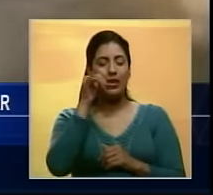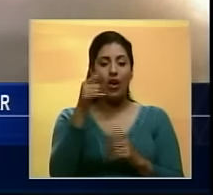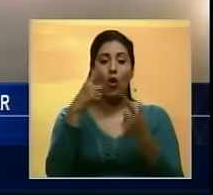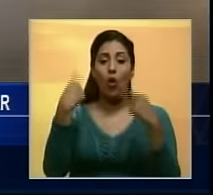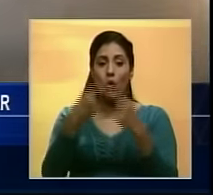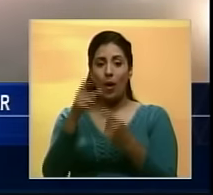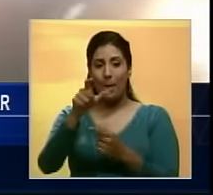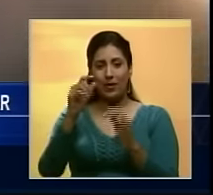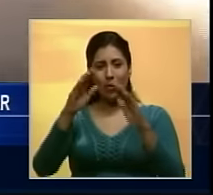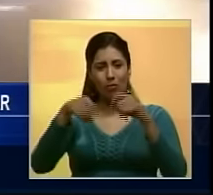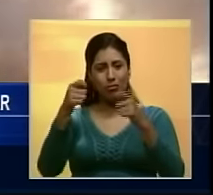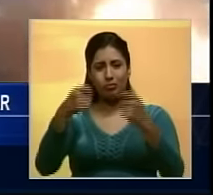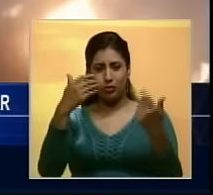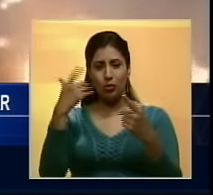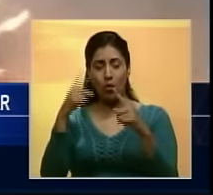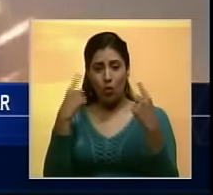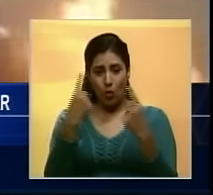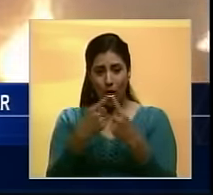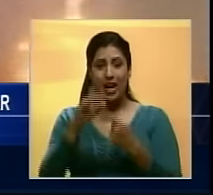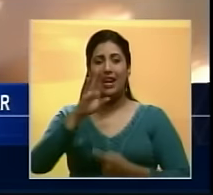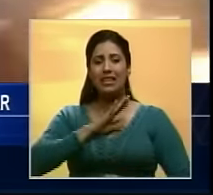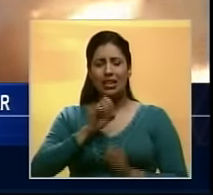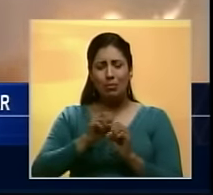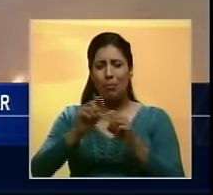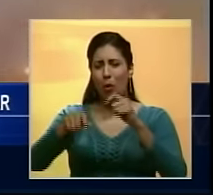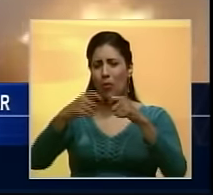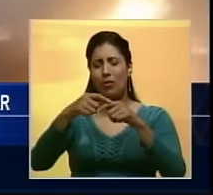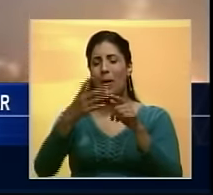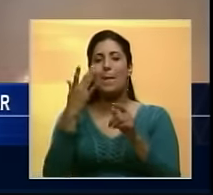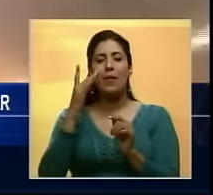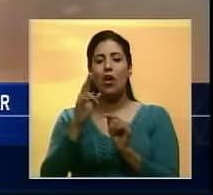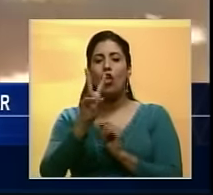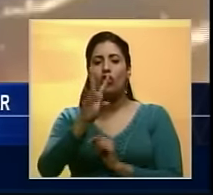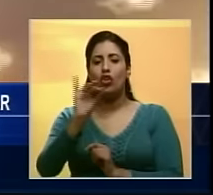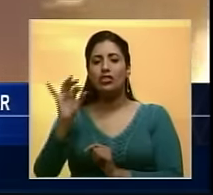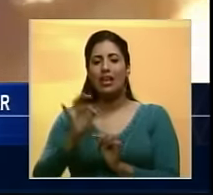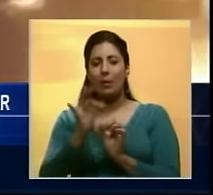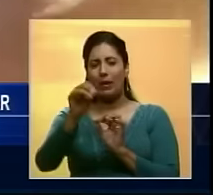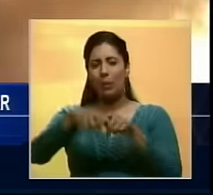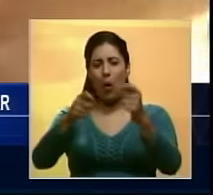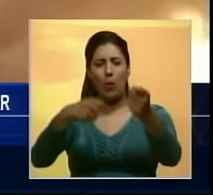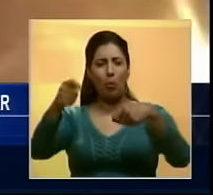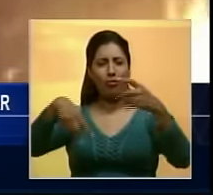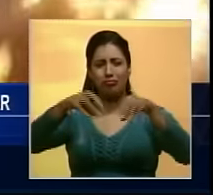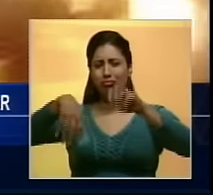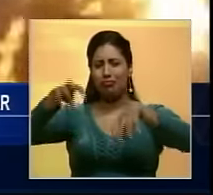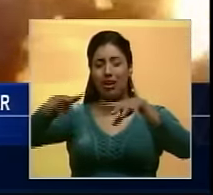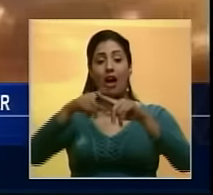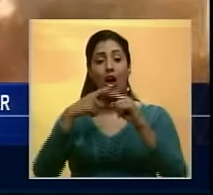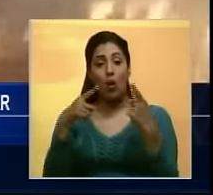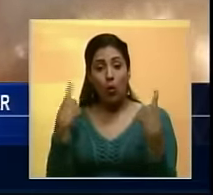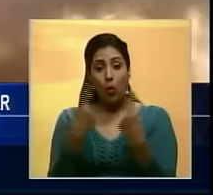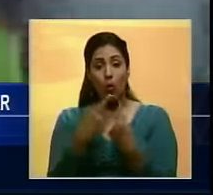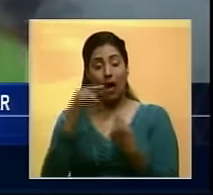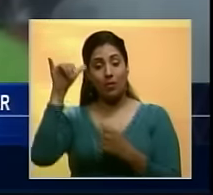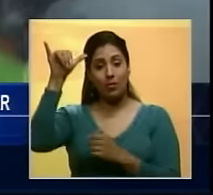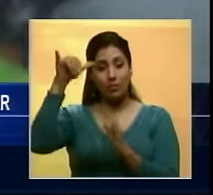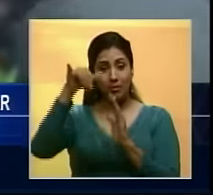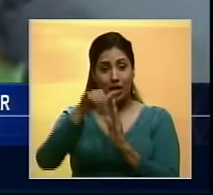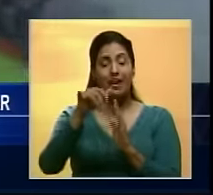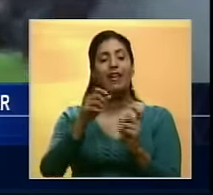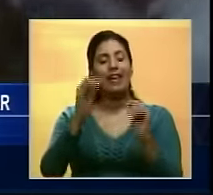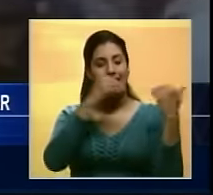los restos de la aeronave quedaron esparcidos en un diámetro de más de 200 metros. Un equipo de la aeronáutica civil